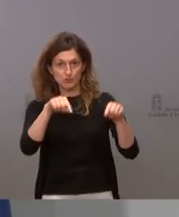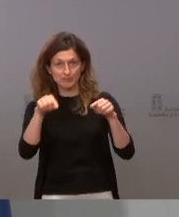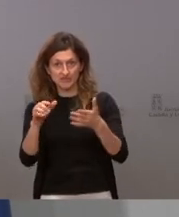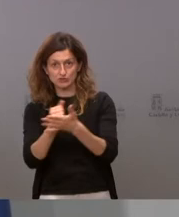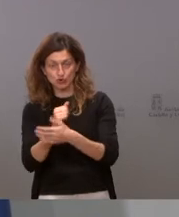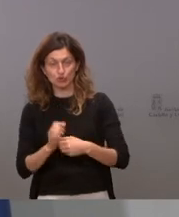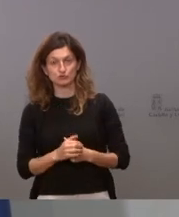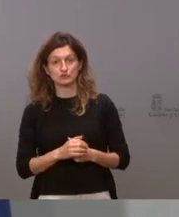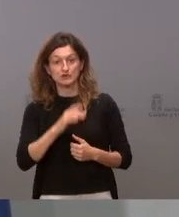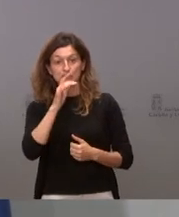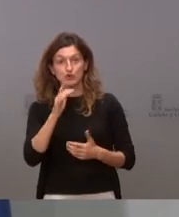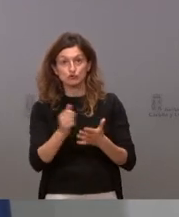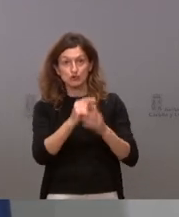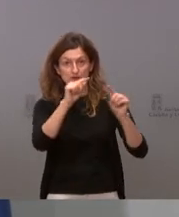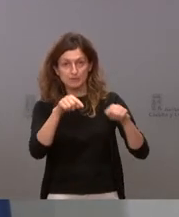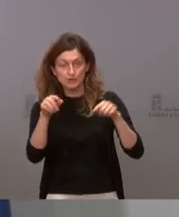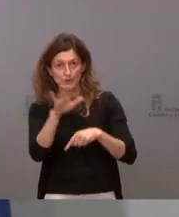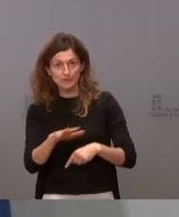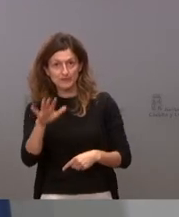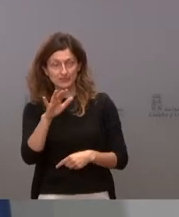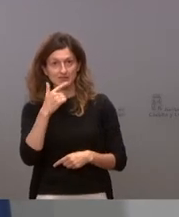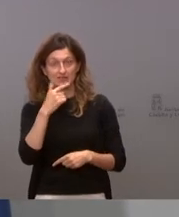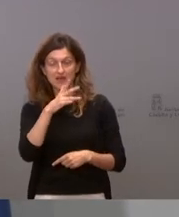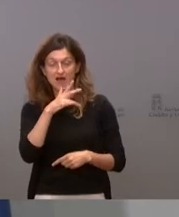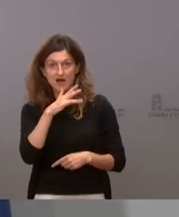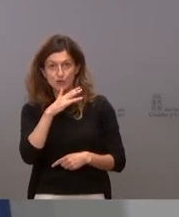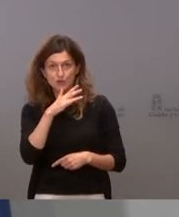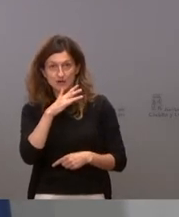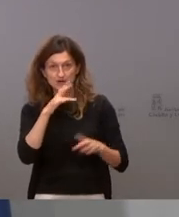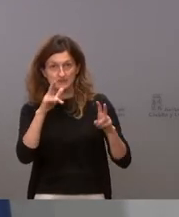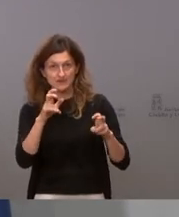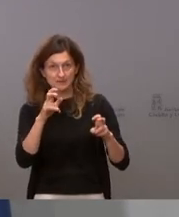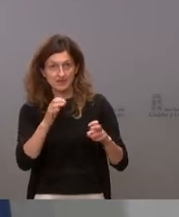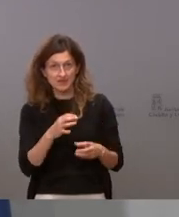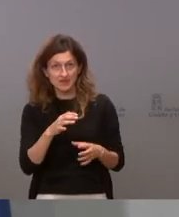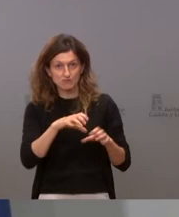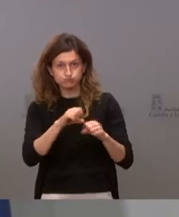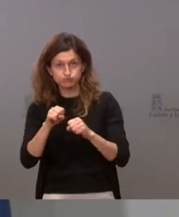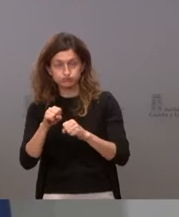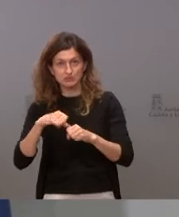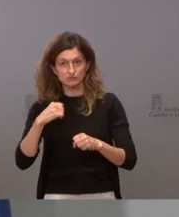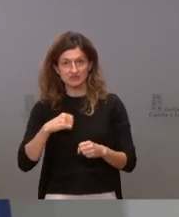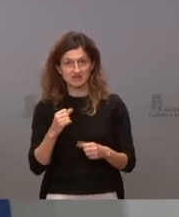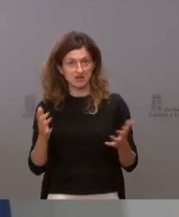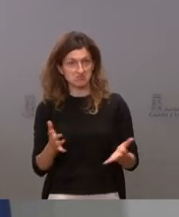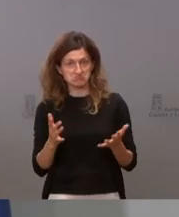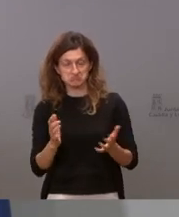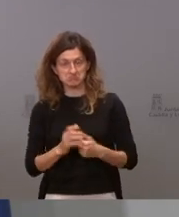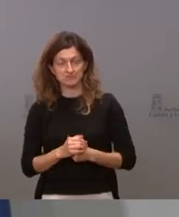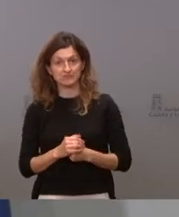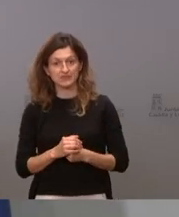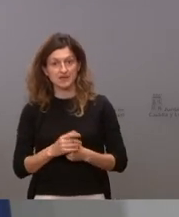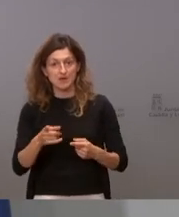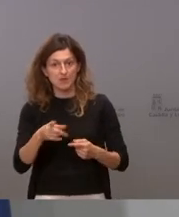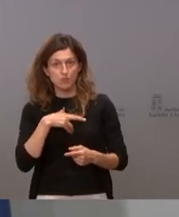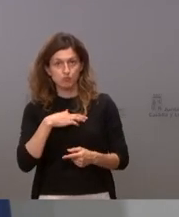entendemos que en todas las provincias aquello que nos marca ahora que es el nivel de saturación hospitalaria y el nivel de gravedad de los casos nos